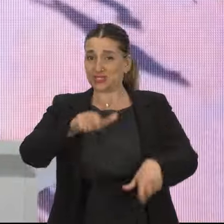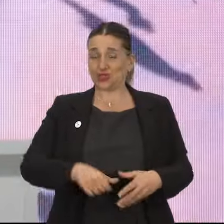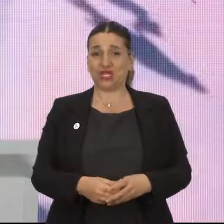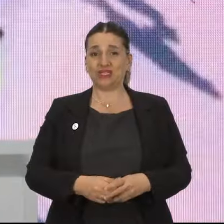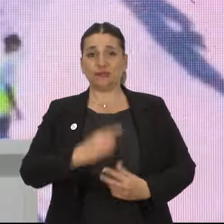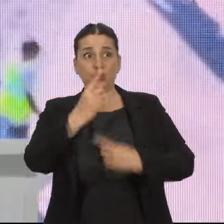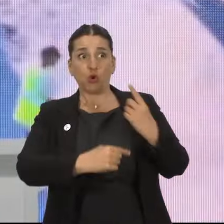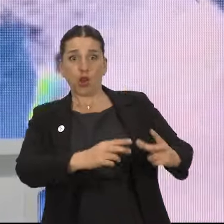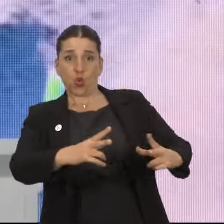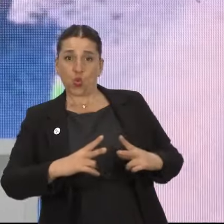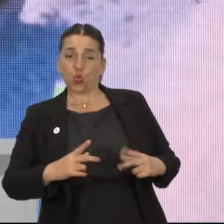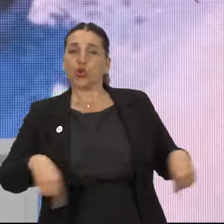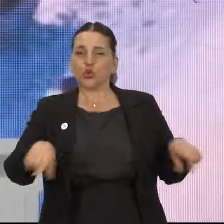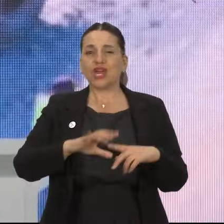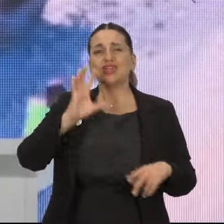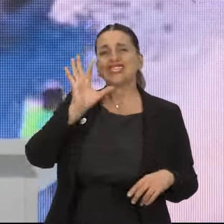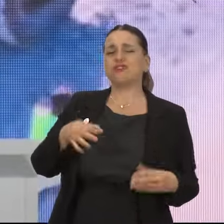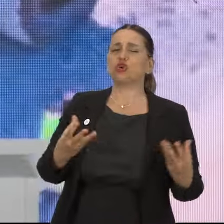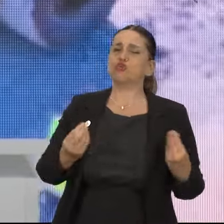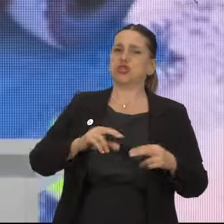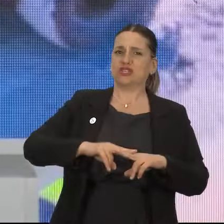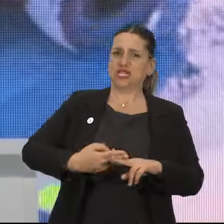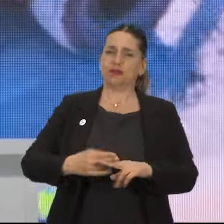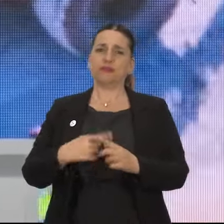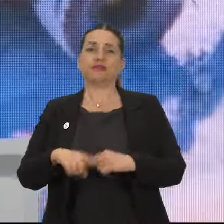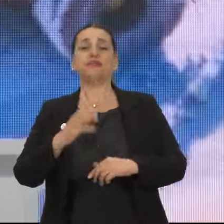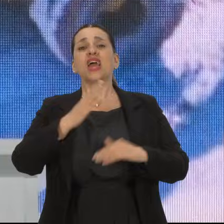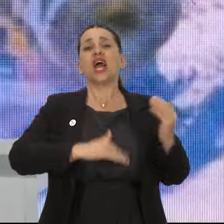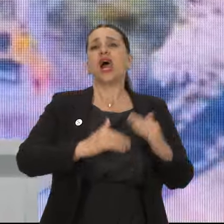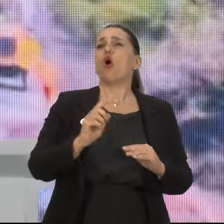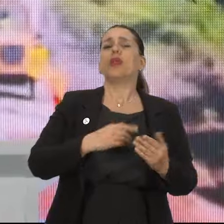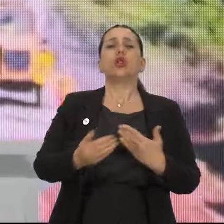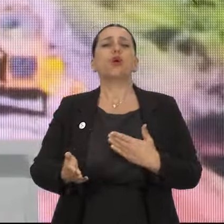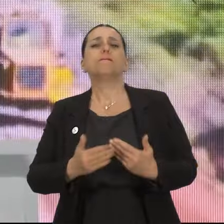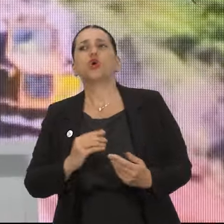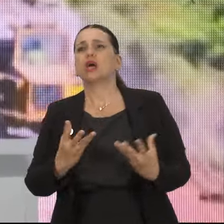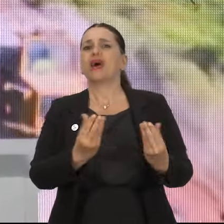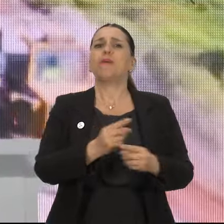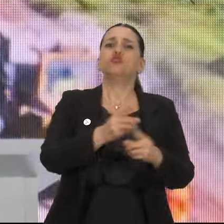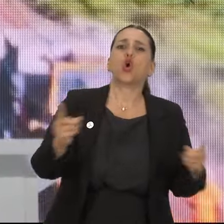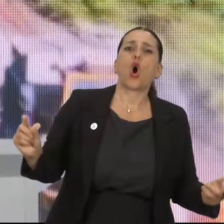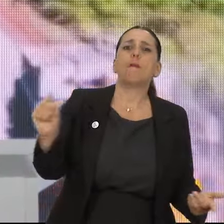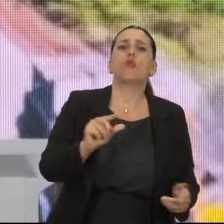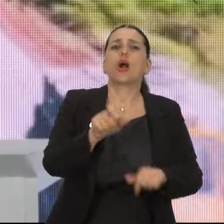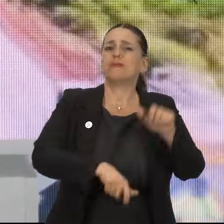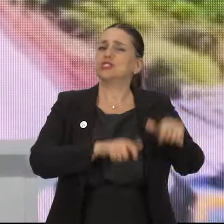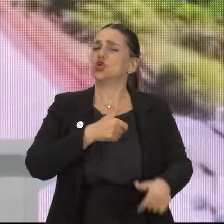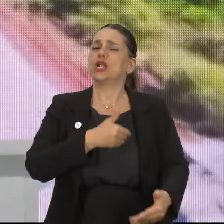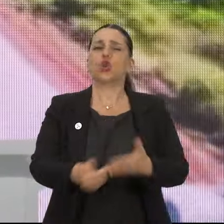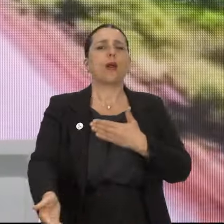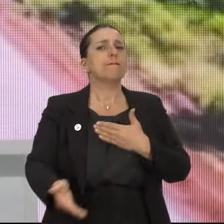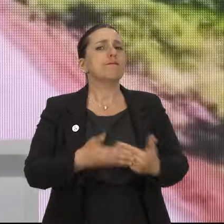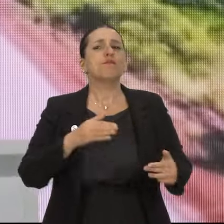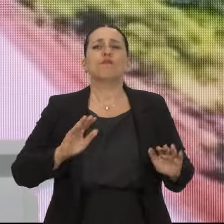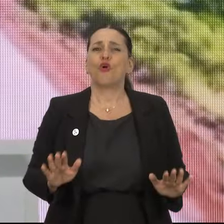comunidad. Y como algunos de ustedes me han escuchado decir muchas veces, las obras, no importa si son para muchos o para pocos.